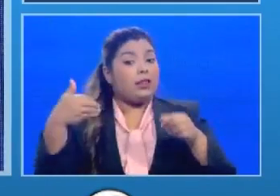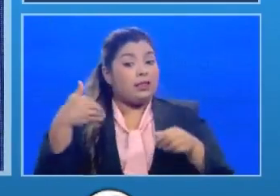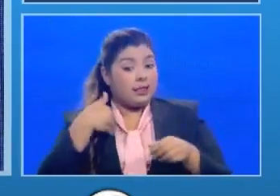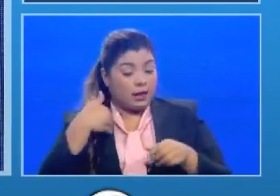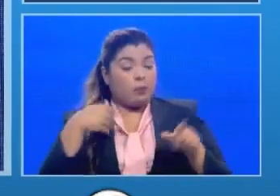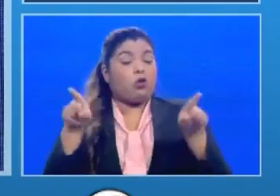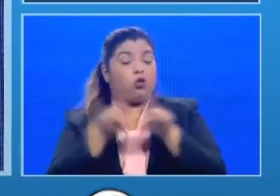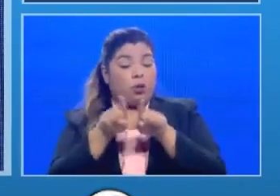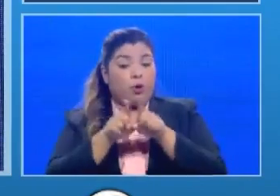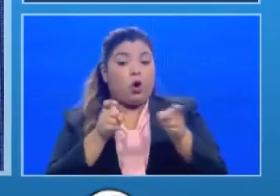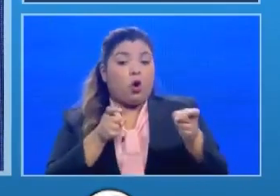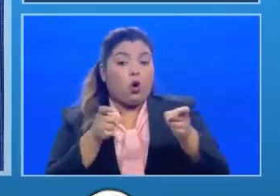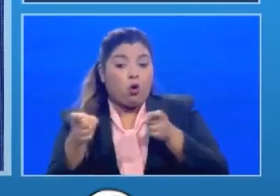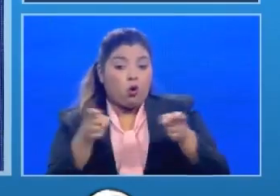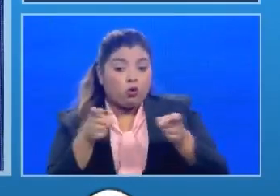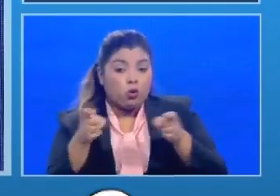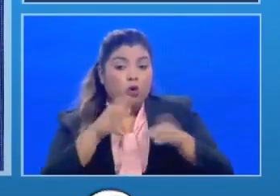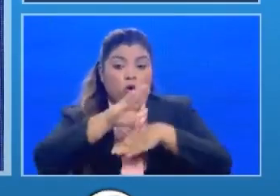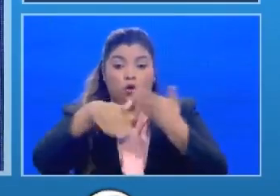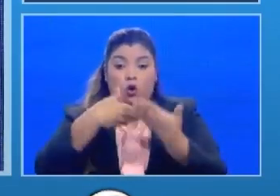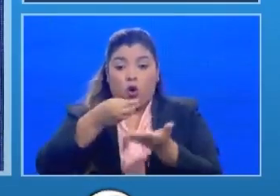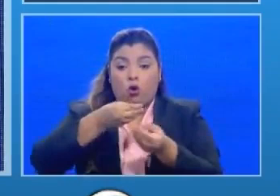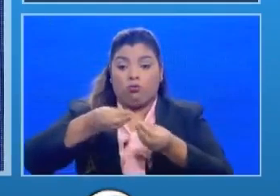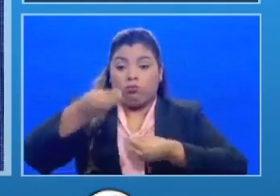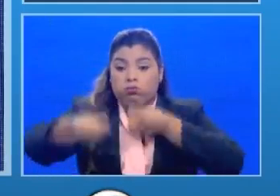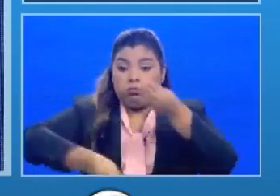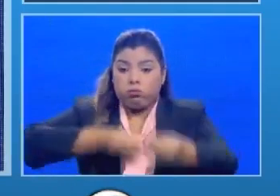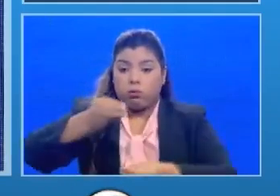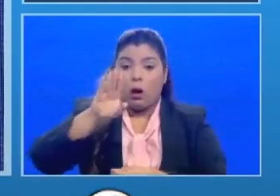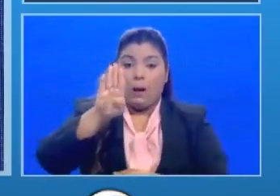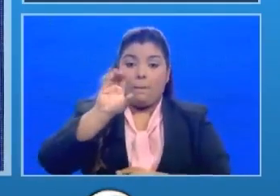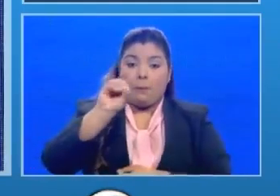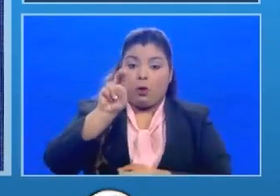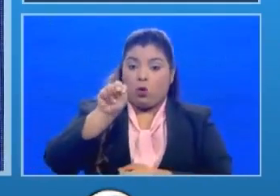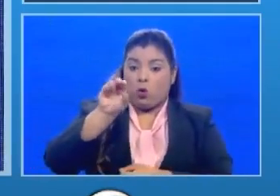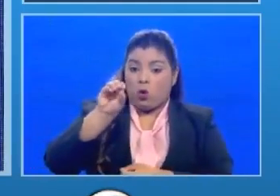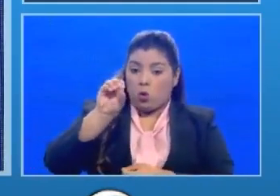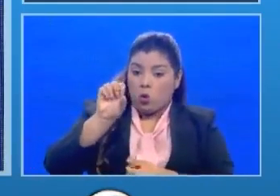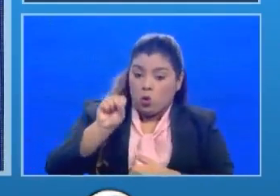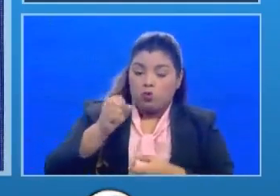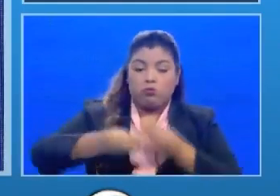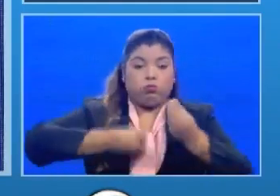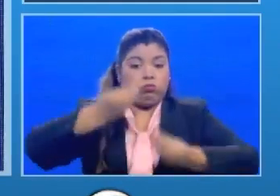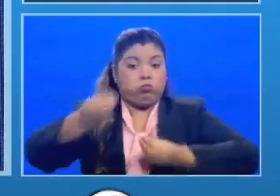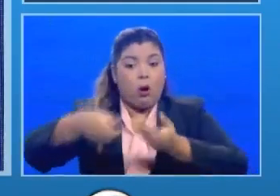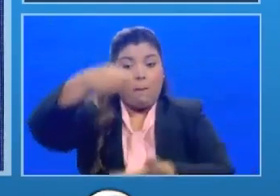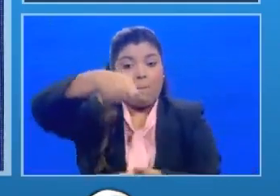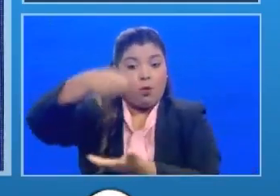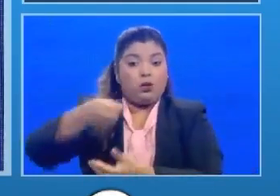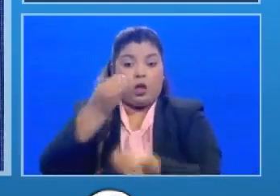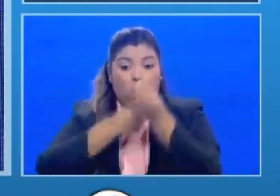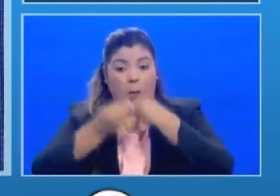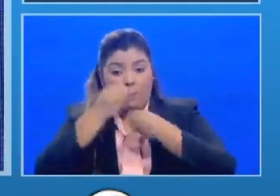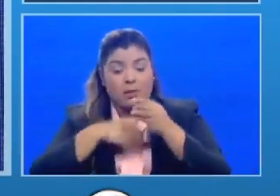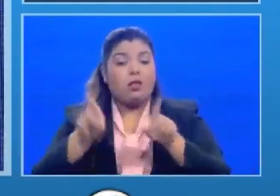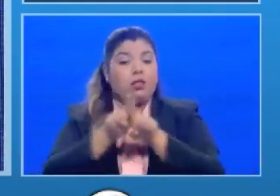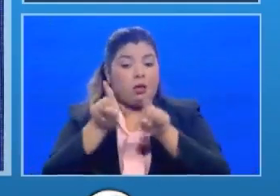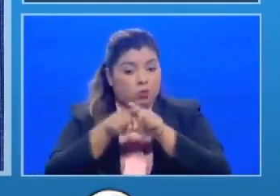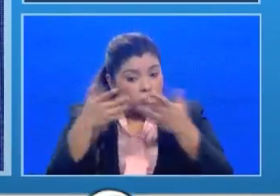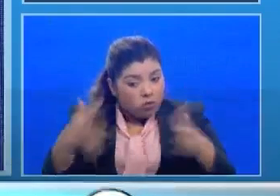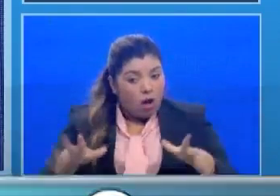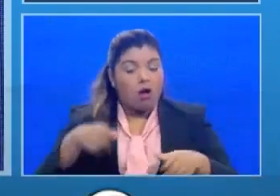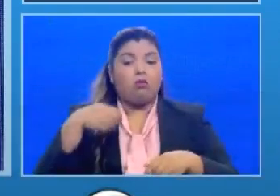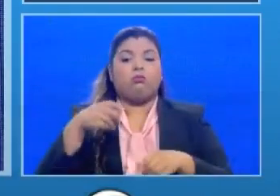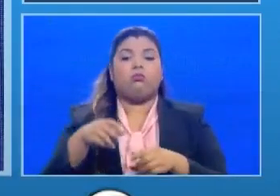todo lo que son los bonos de todo lo que son el tema de las bolsas que se están dando y el